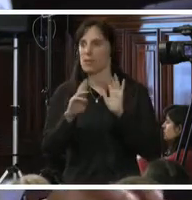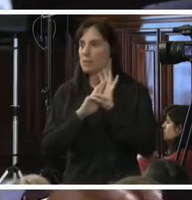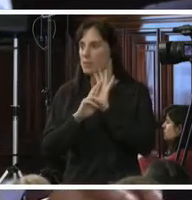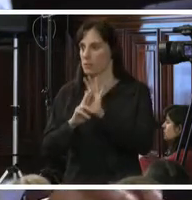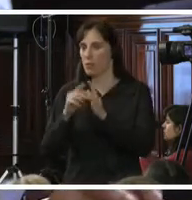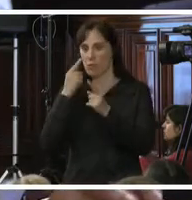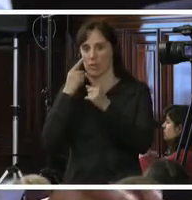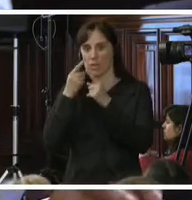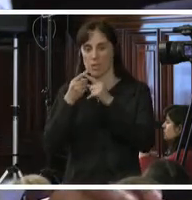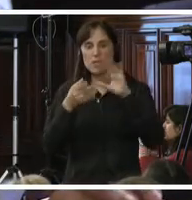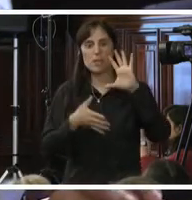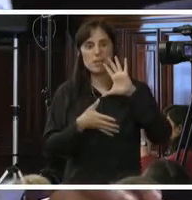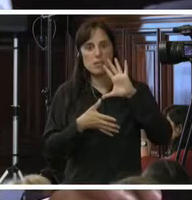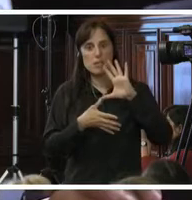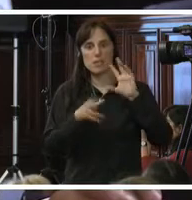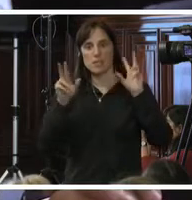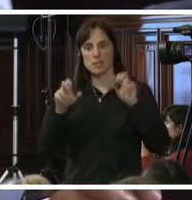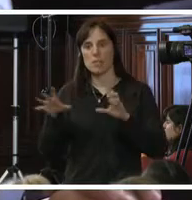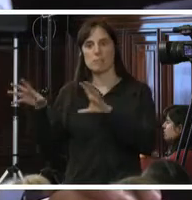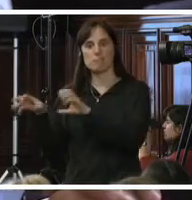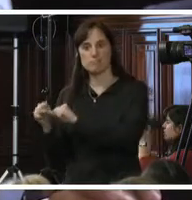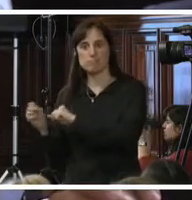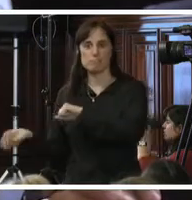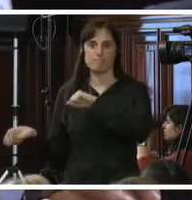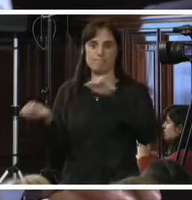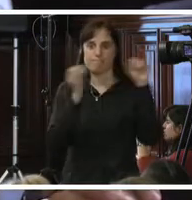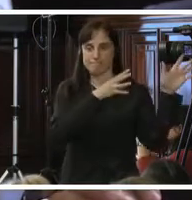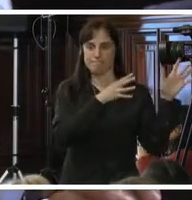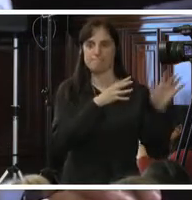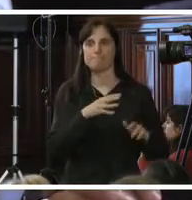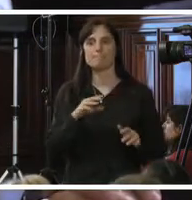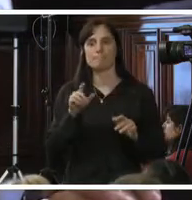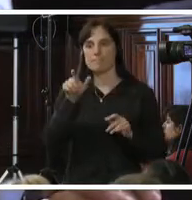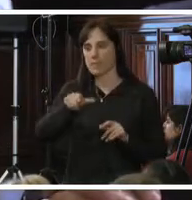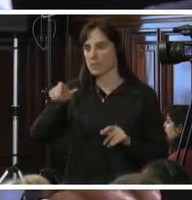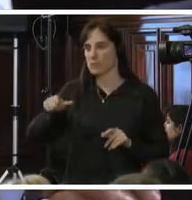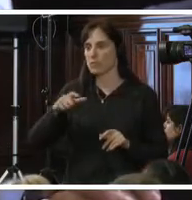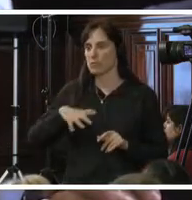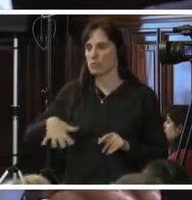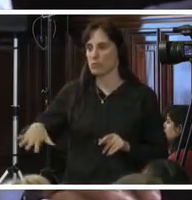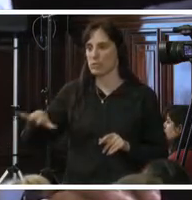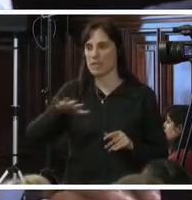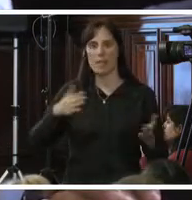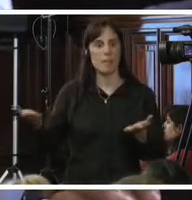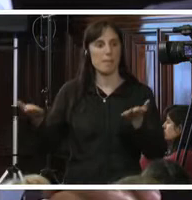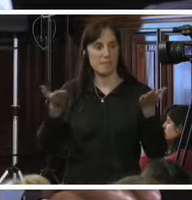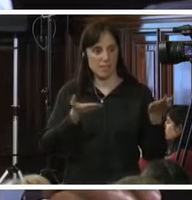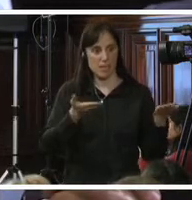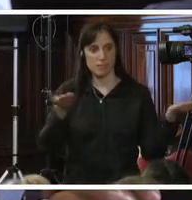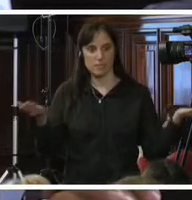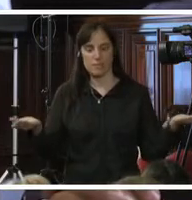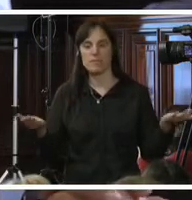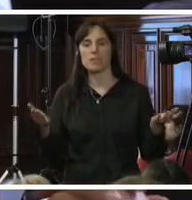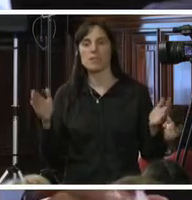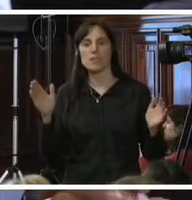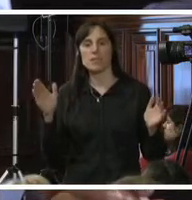Observatorio Latinoamericano contra la Trata de Personas, representantes de las organizaciones de la sociedad civil, invitados e invitadas. Reciban un